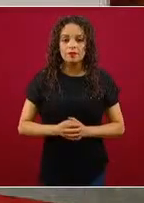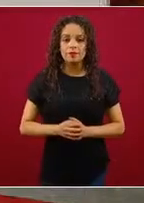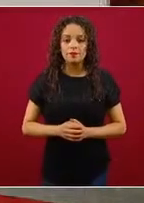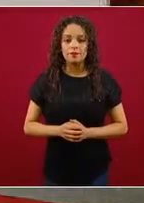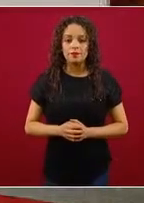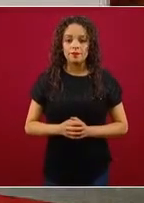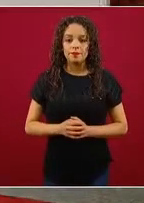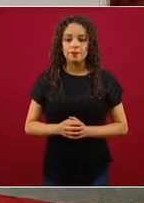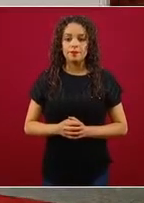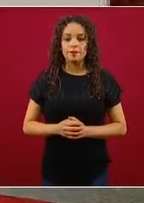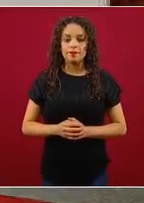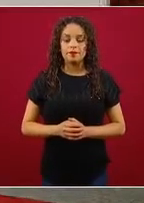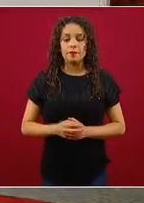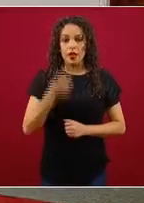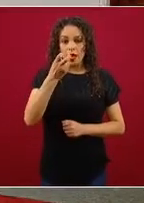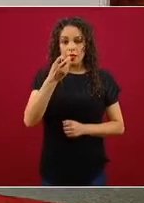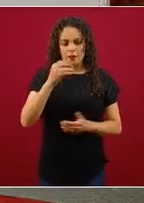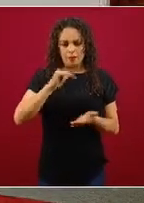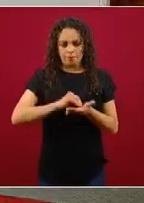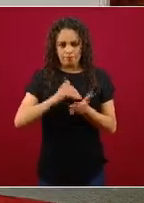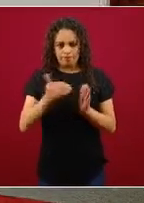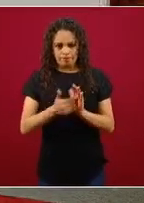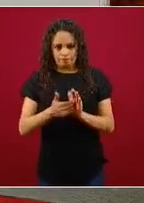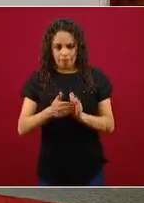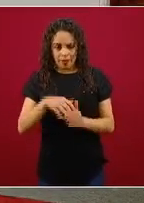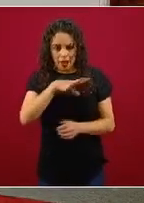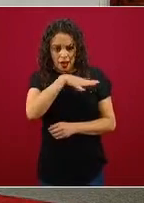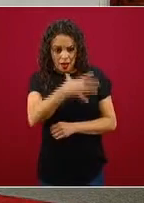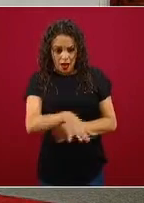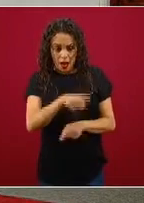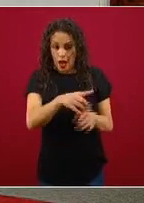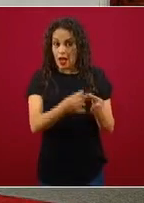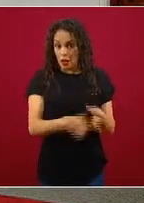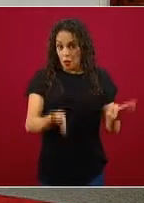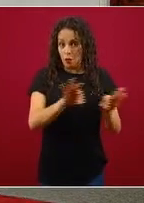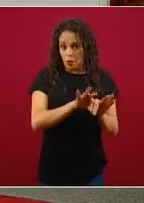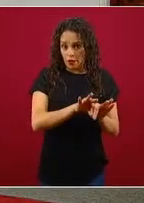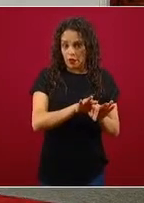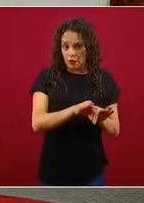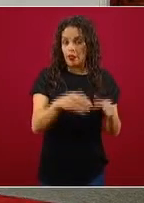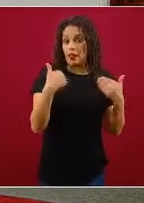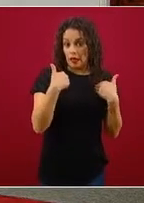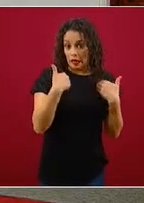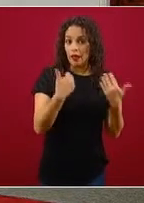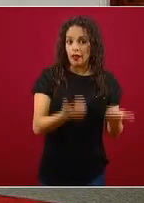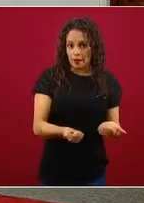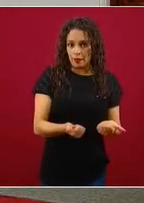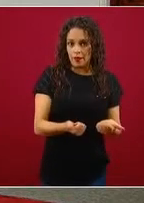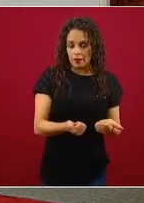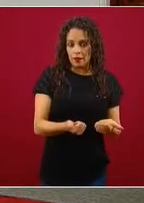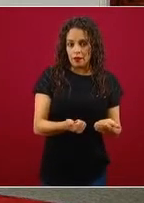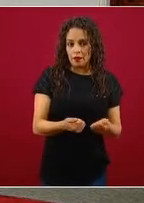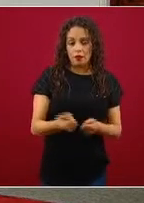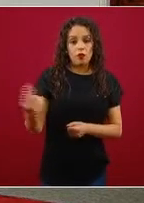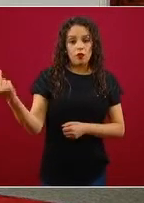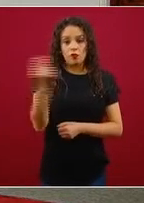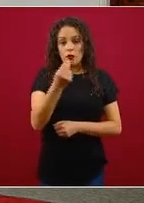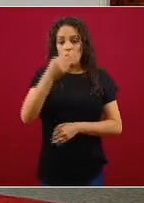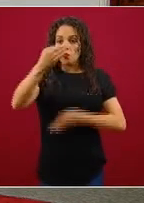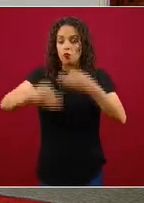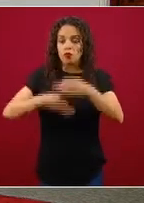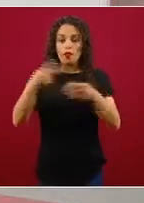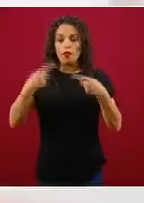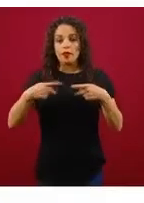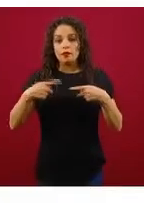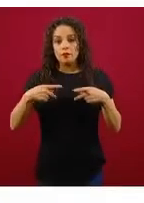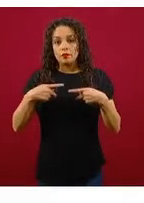Pasamos de una estrategia general, y esto es fundamental entenderlo, de aislar a toda la población, de la jornada de sana